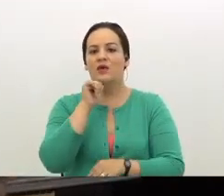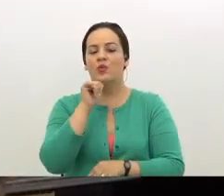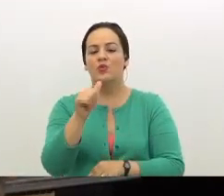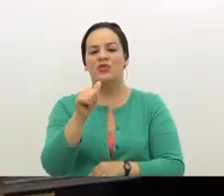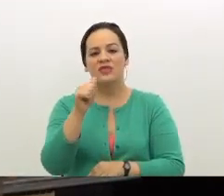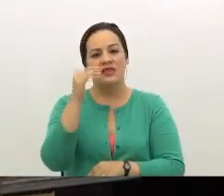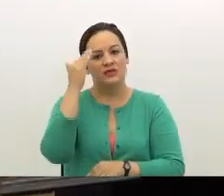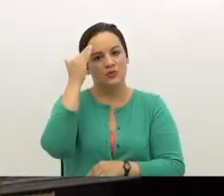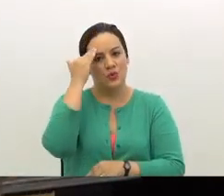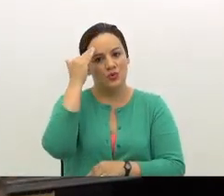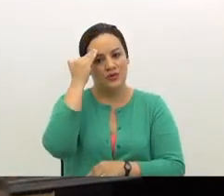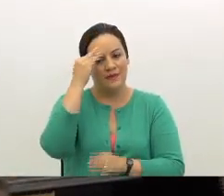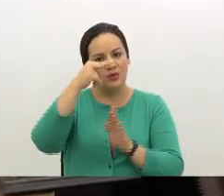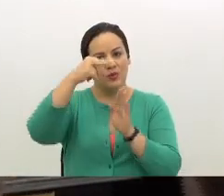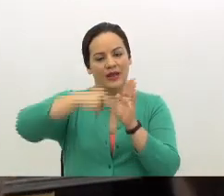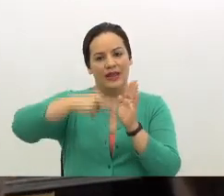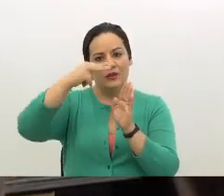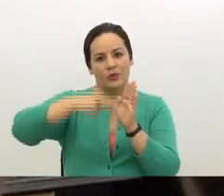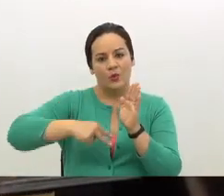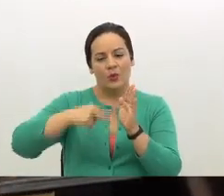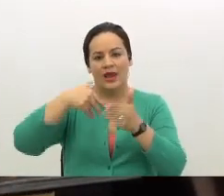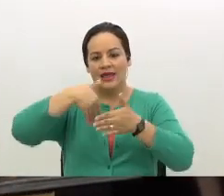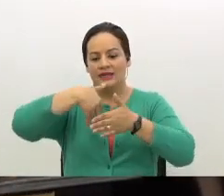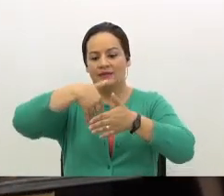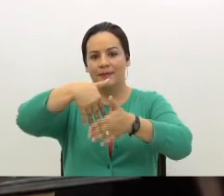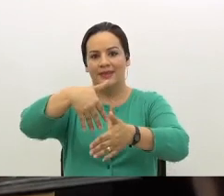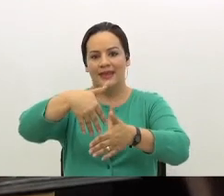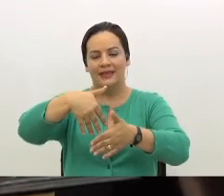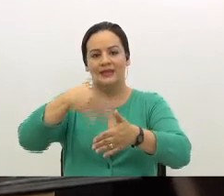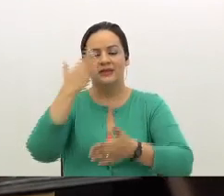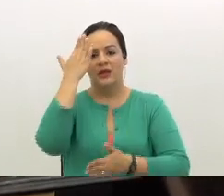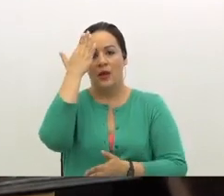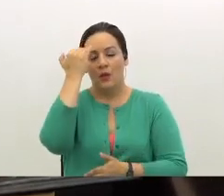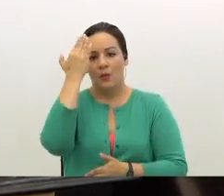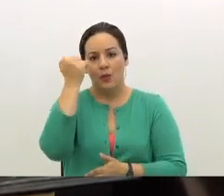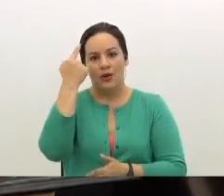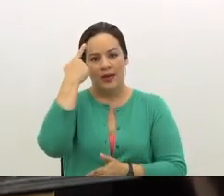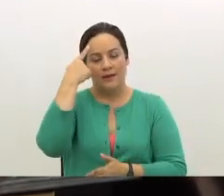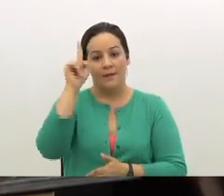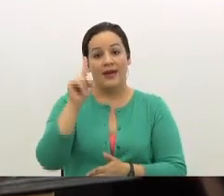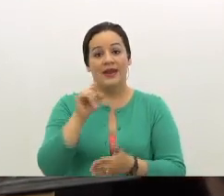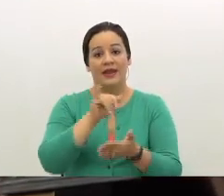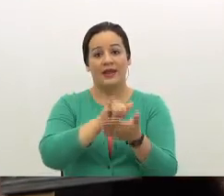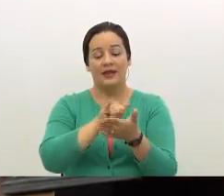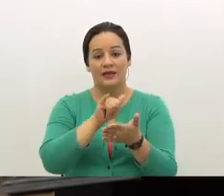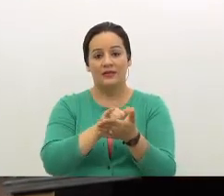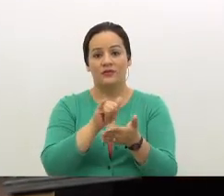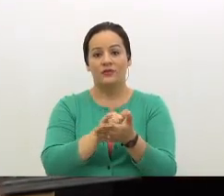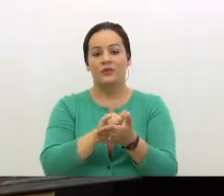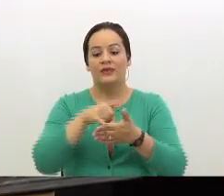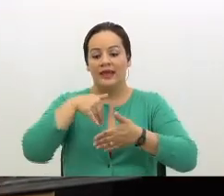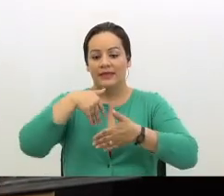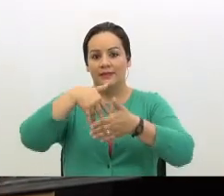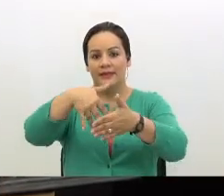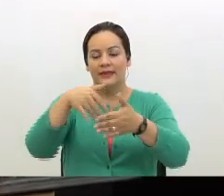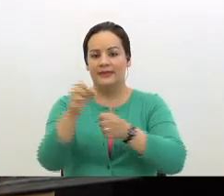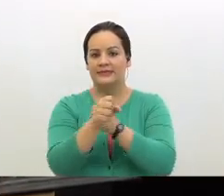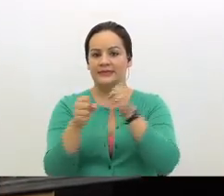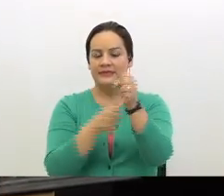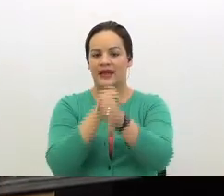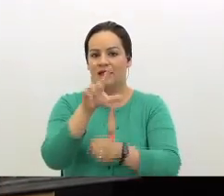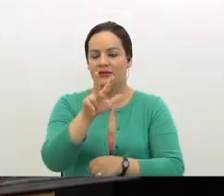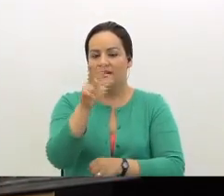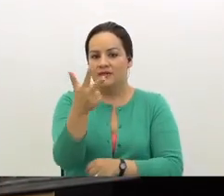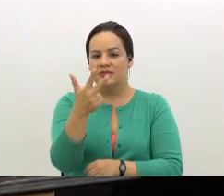y lectura de los expedientes, porque para estos expedientes de la Sala Tercera